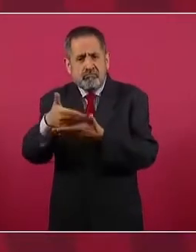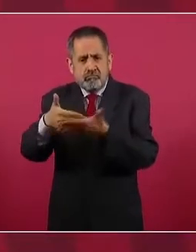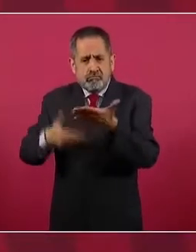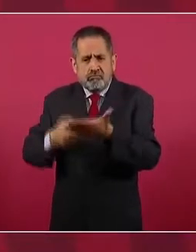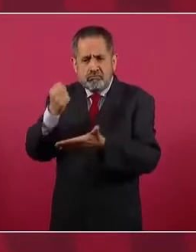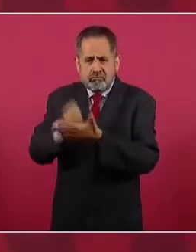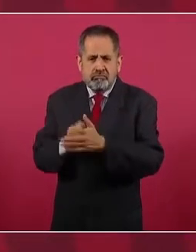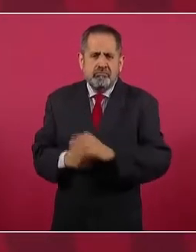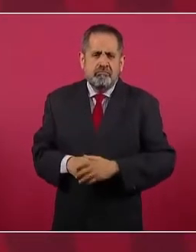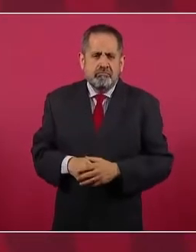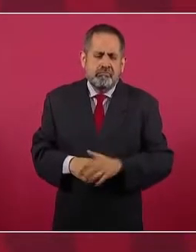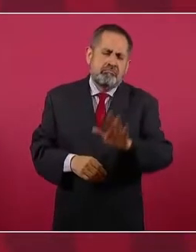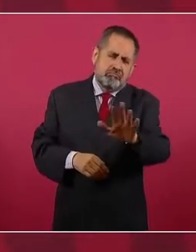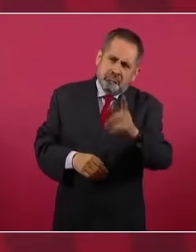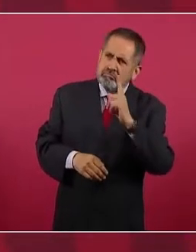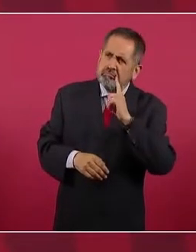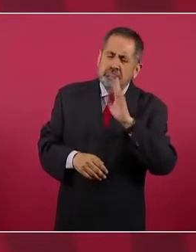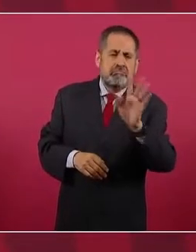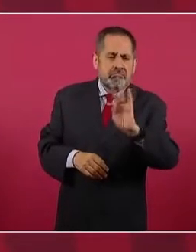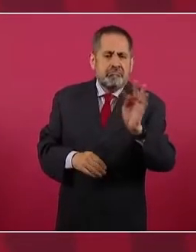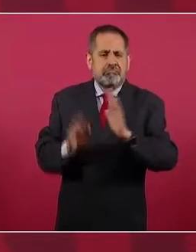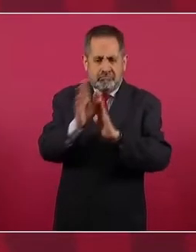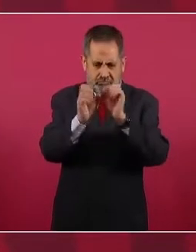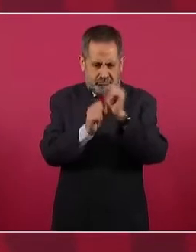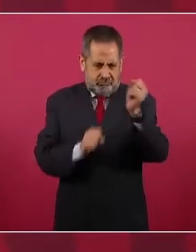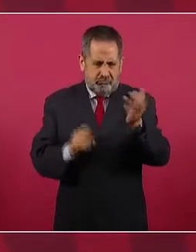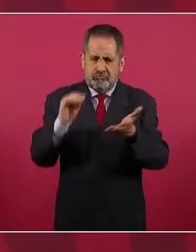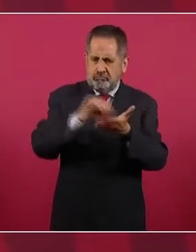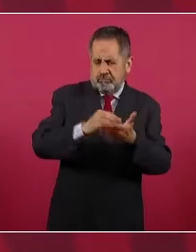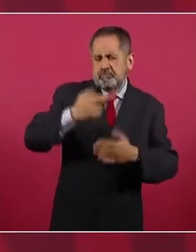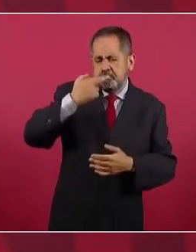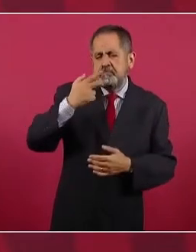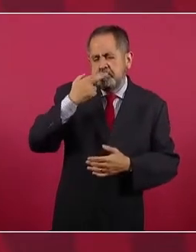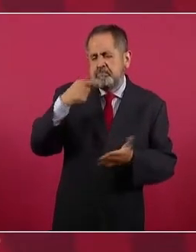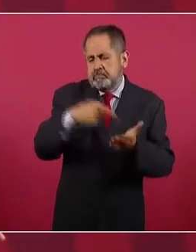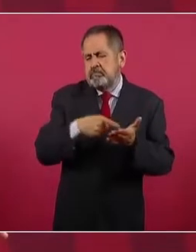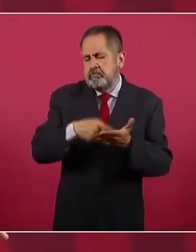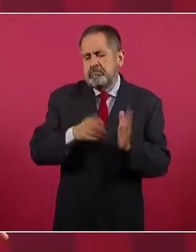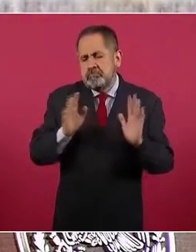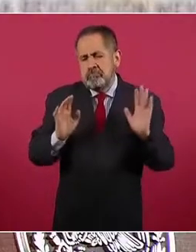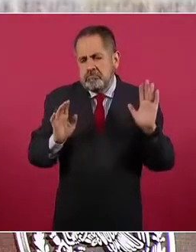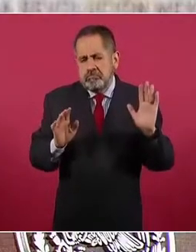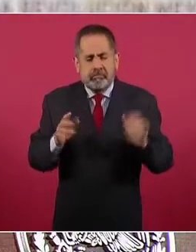Sí, reforma constitucional, eso es lo ideal, pero